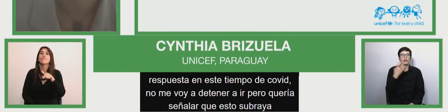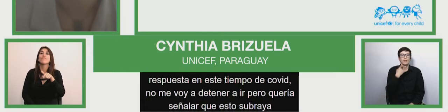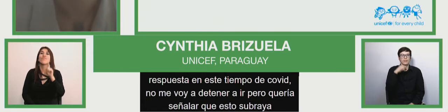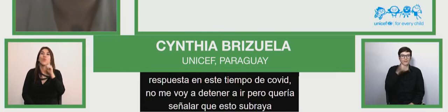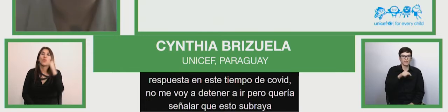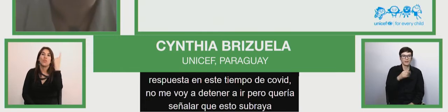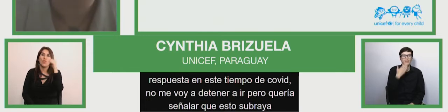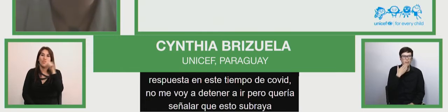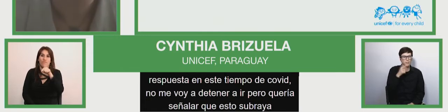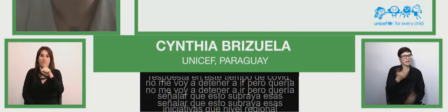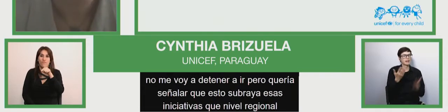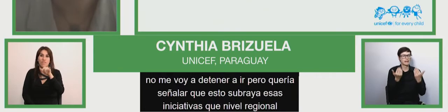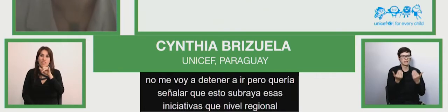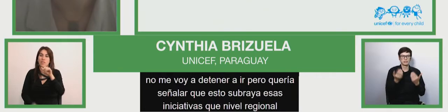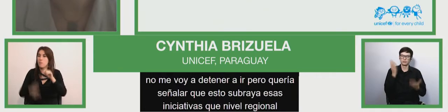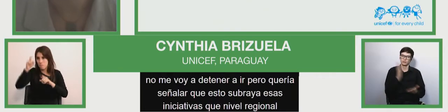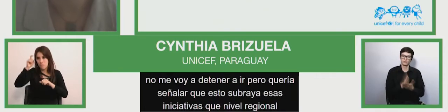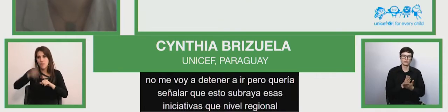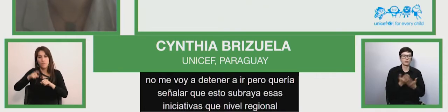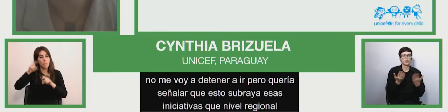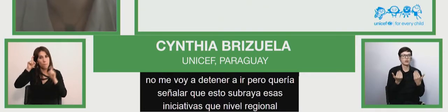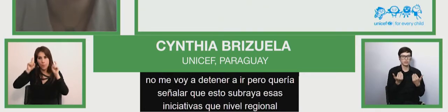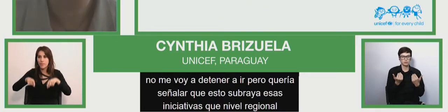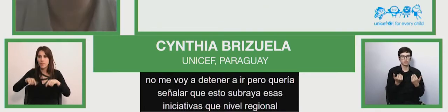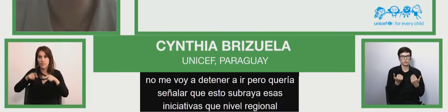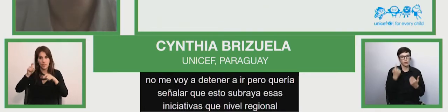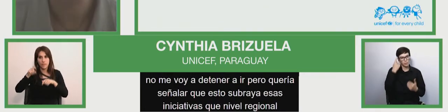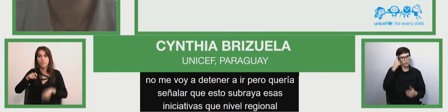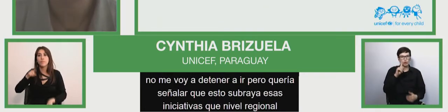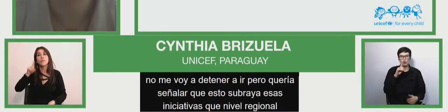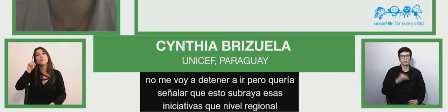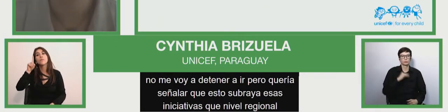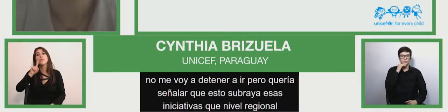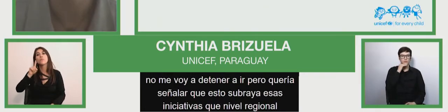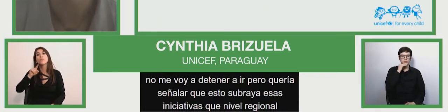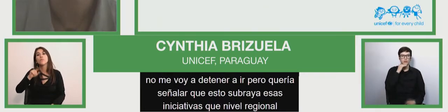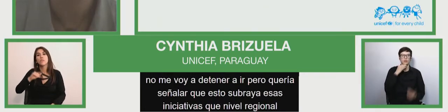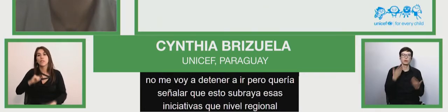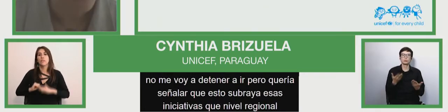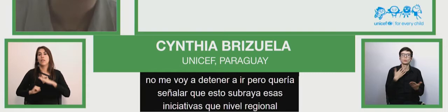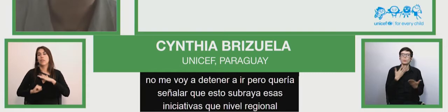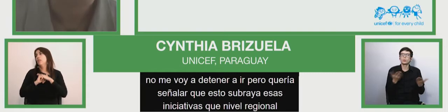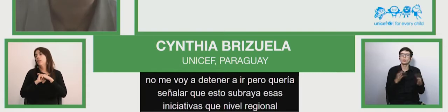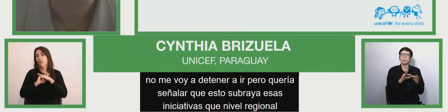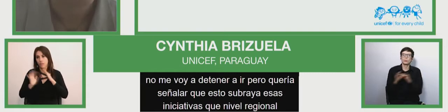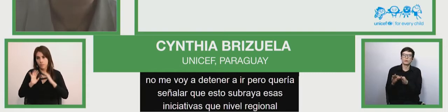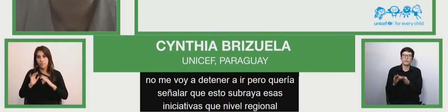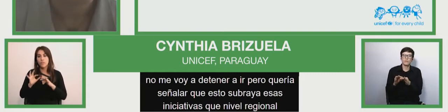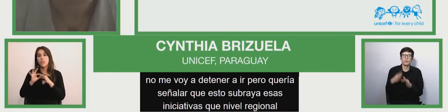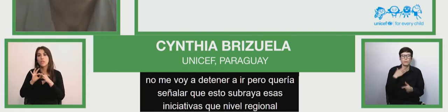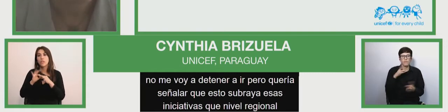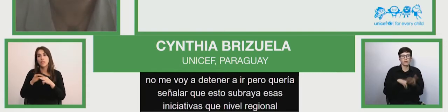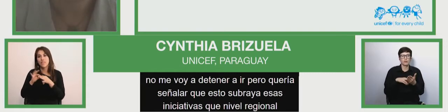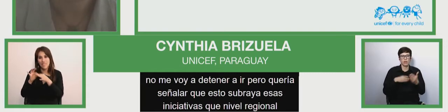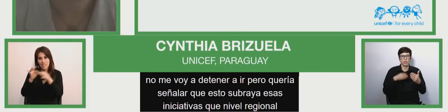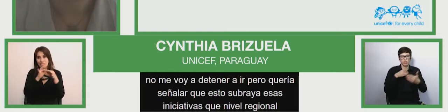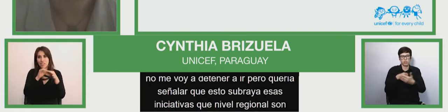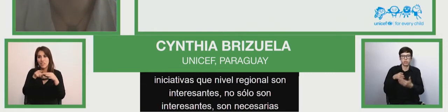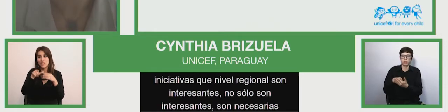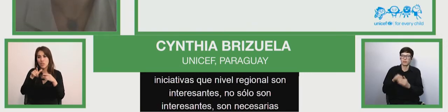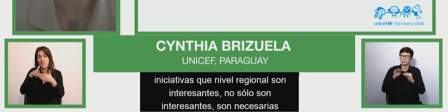sino son necesarias, son necesarias pero no suficientes. Entonces, ¿por qué? Porque la brecha es tan grande que